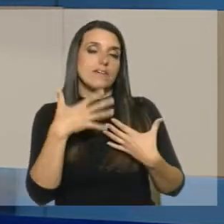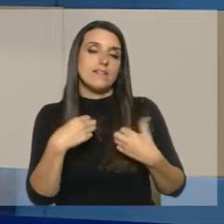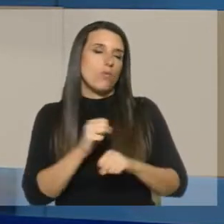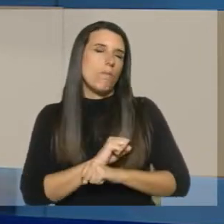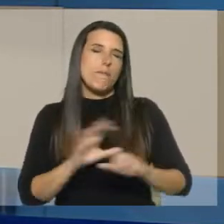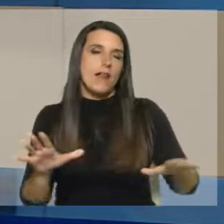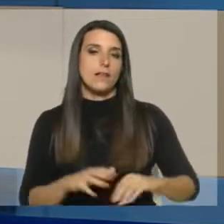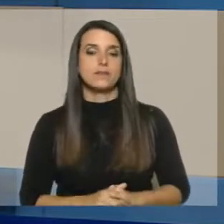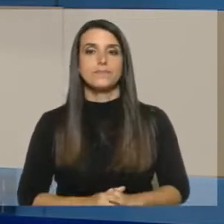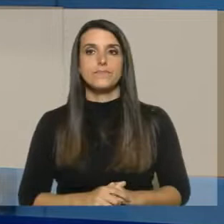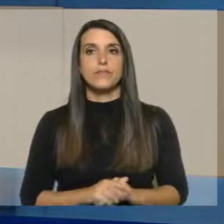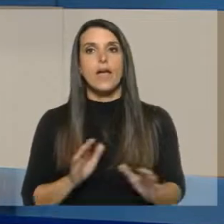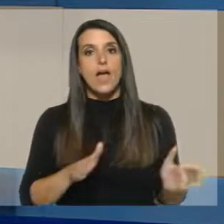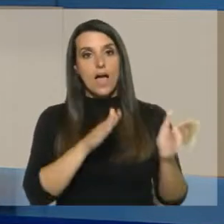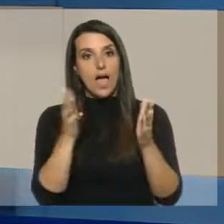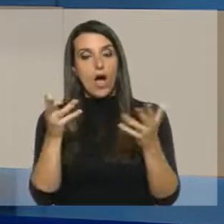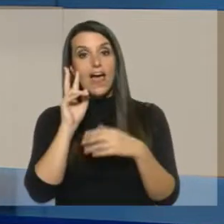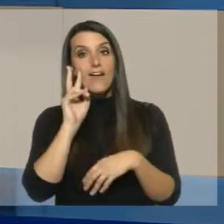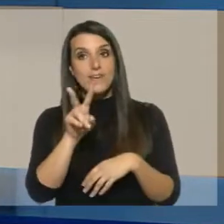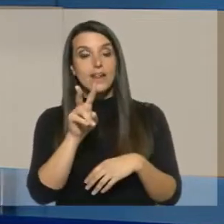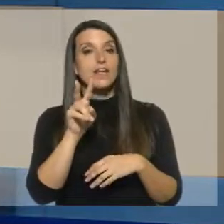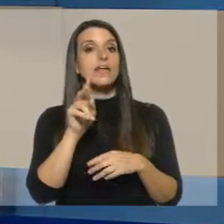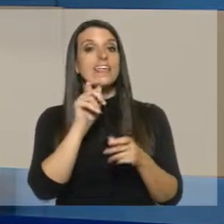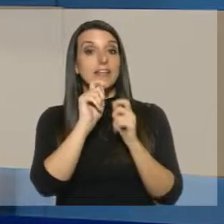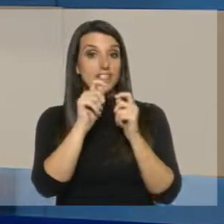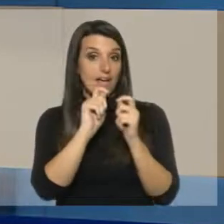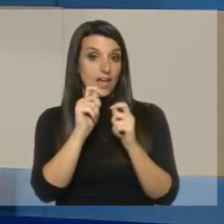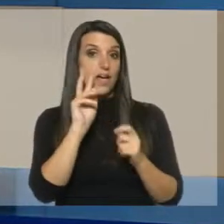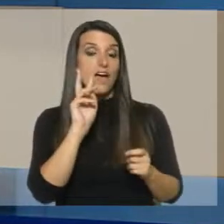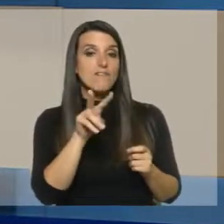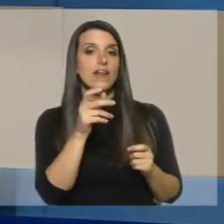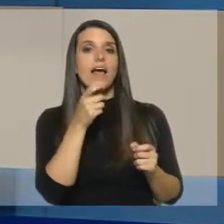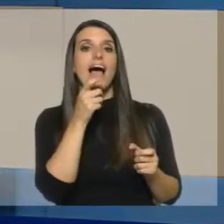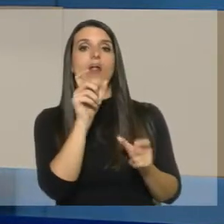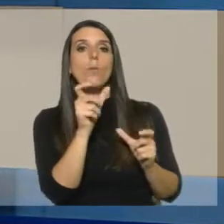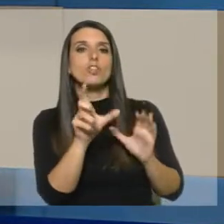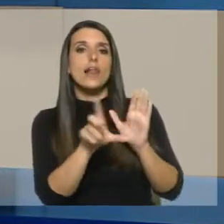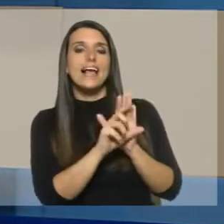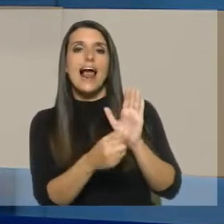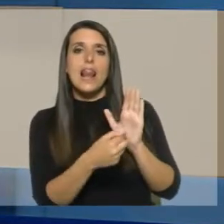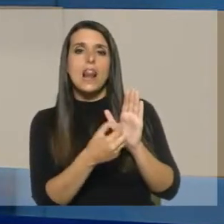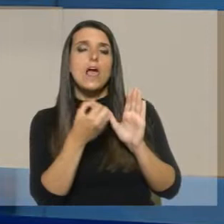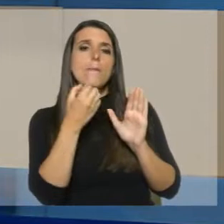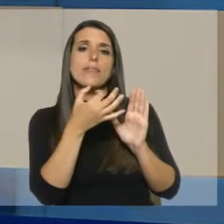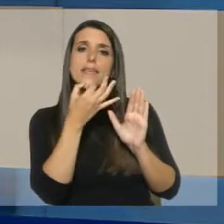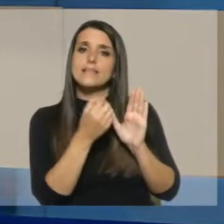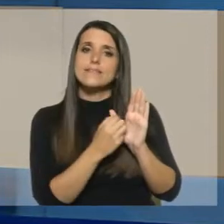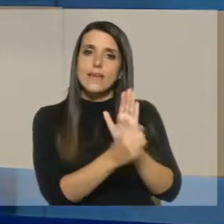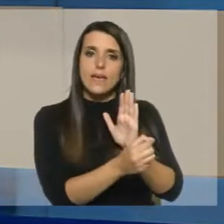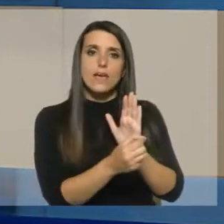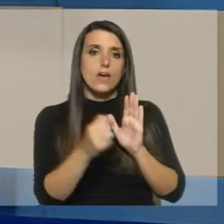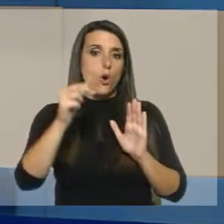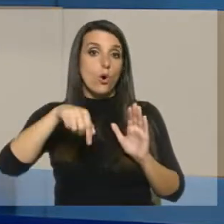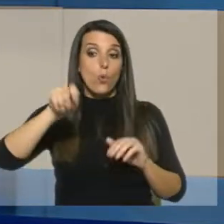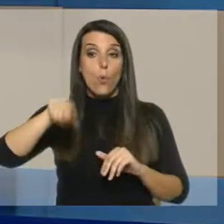la salud. Vamos a ver, a escuchar un poco ahora el argumento legal, donde hoy